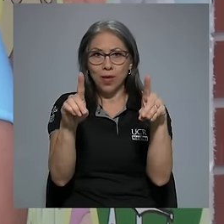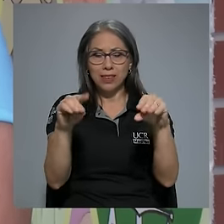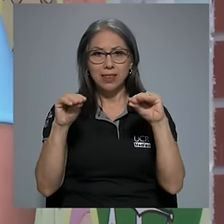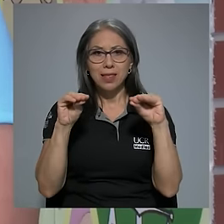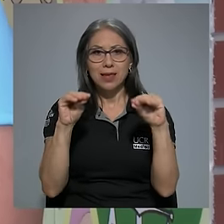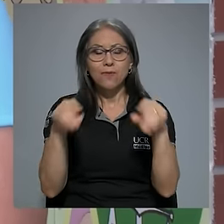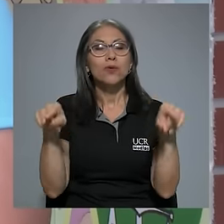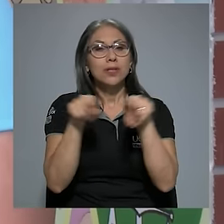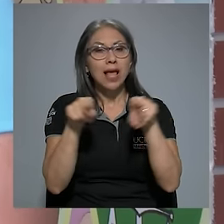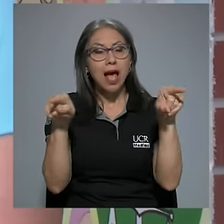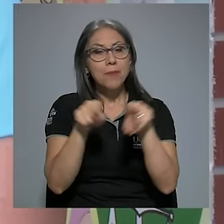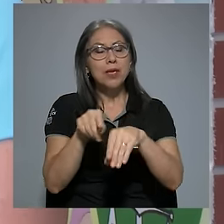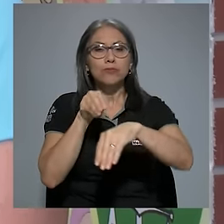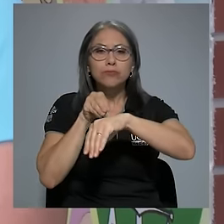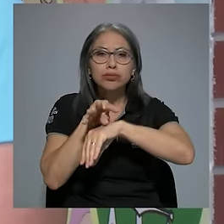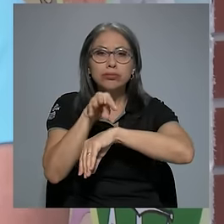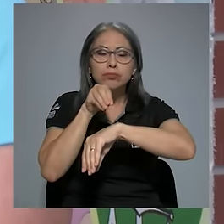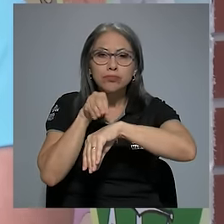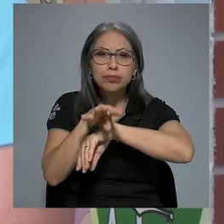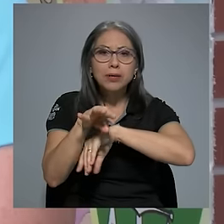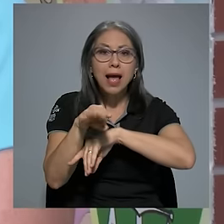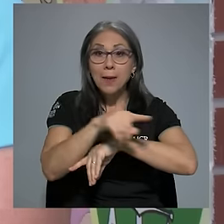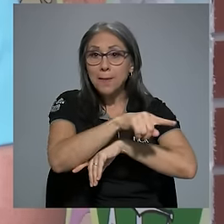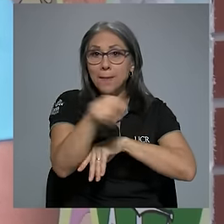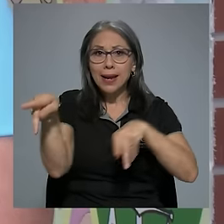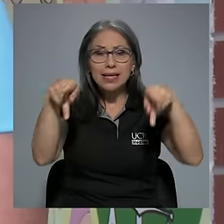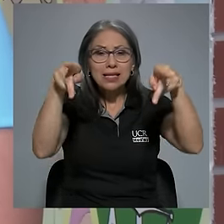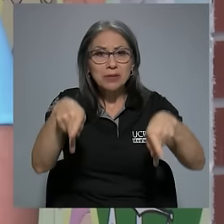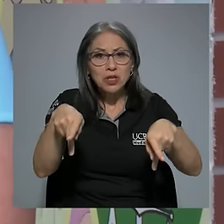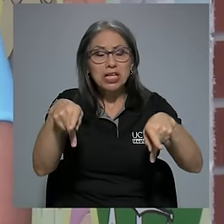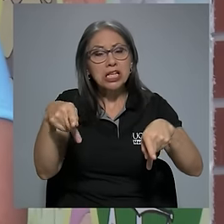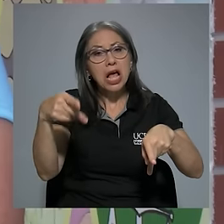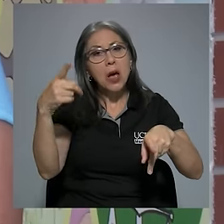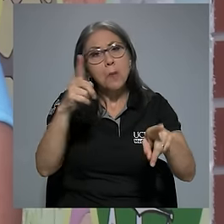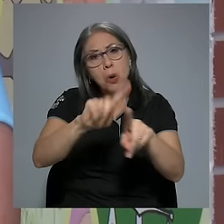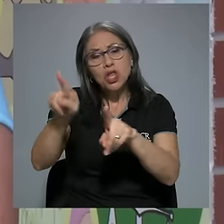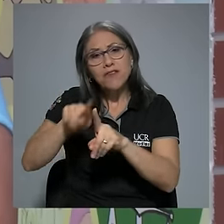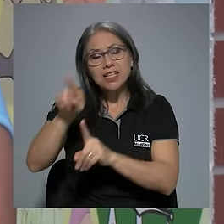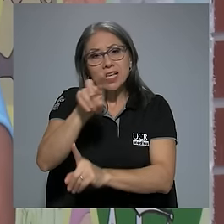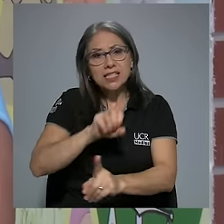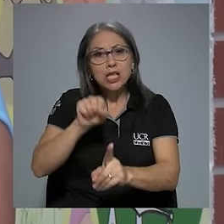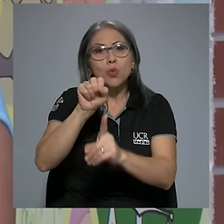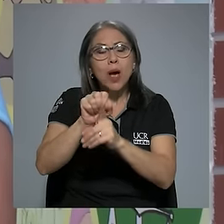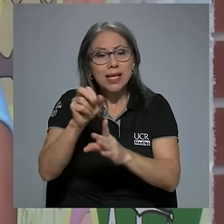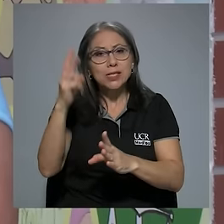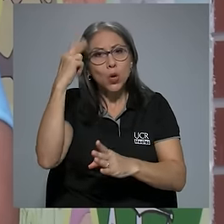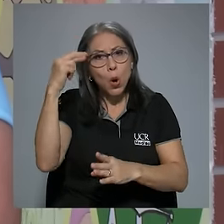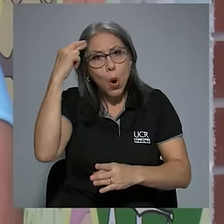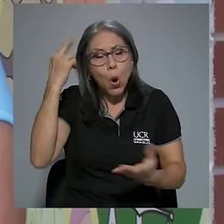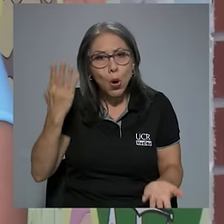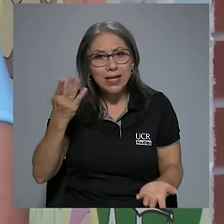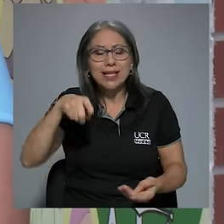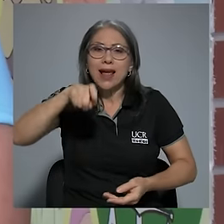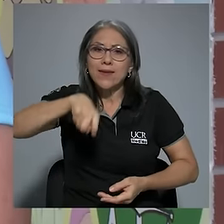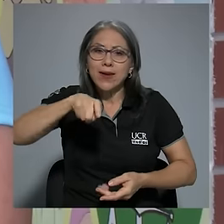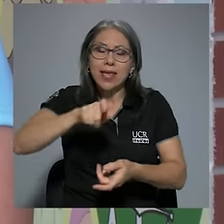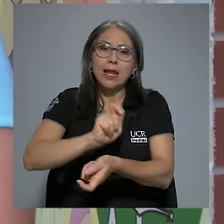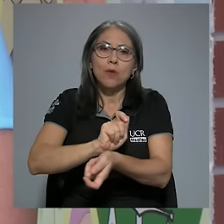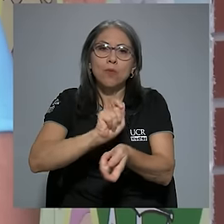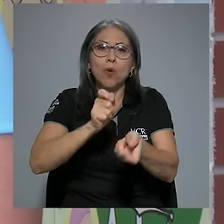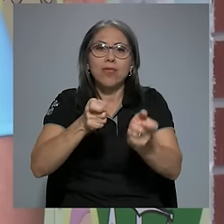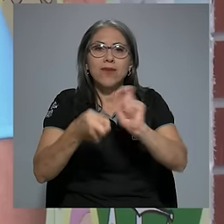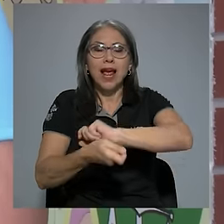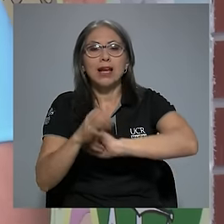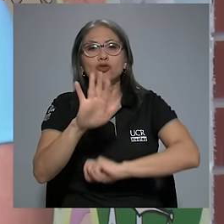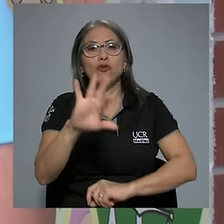sino también brindando orientación para aquellas personas que por diversas situaciones requieren modificar